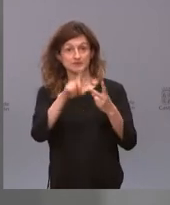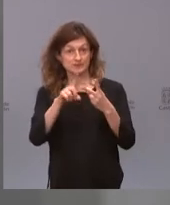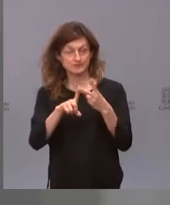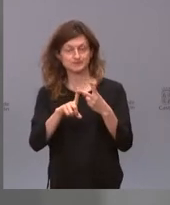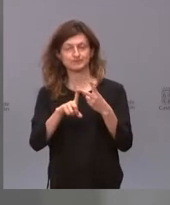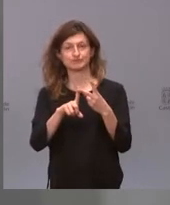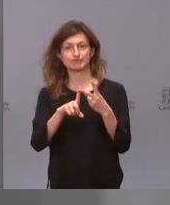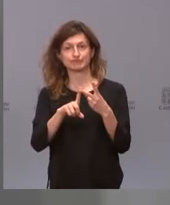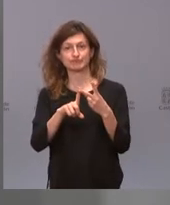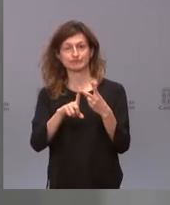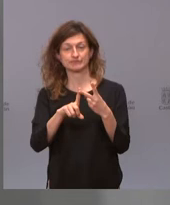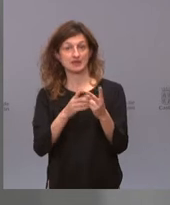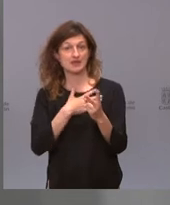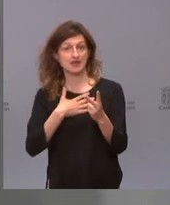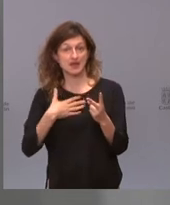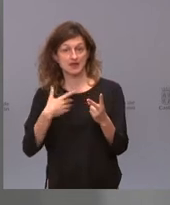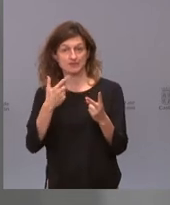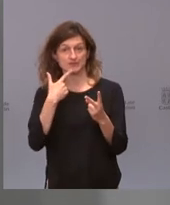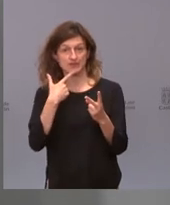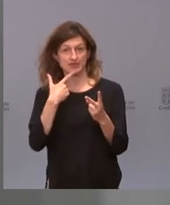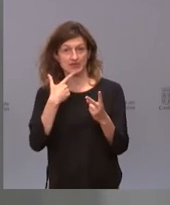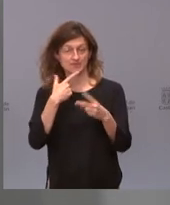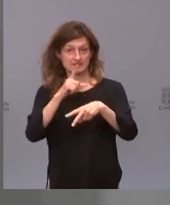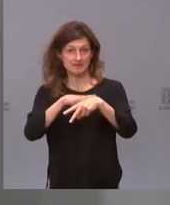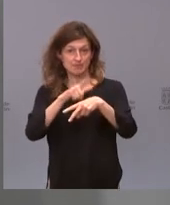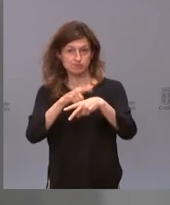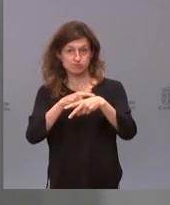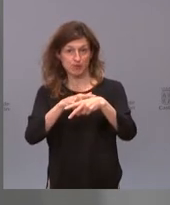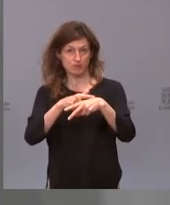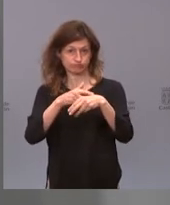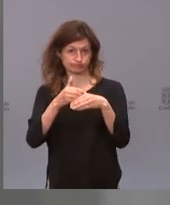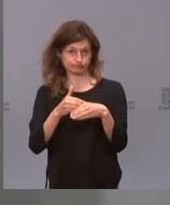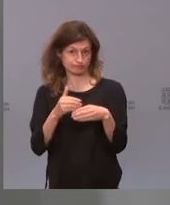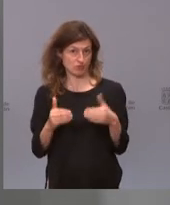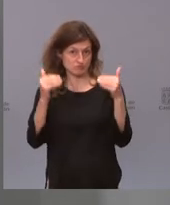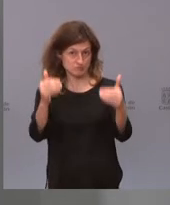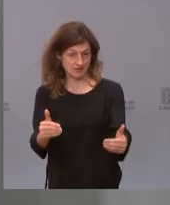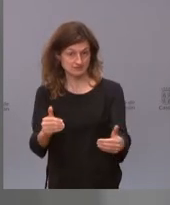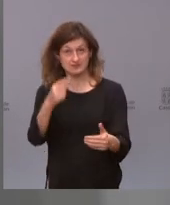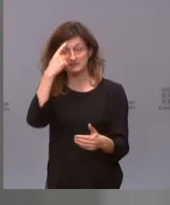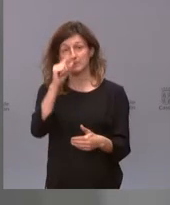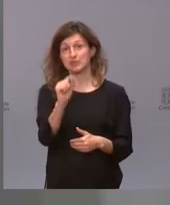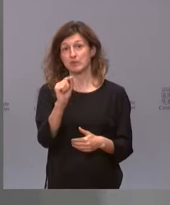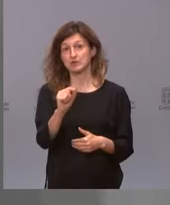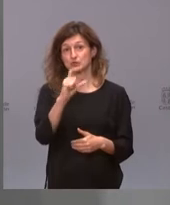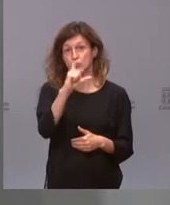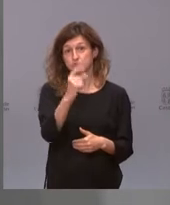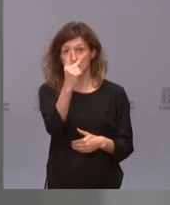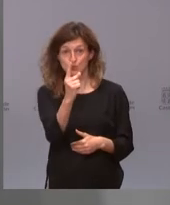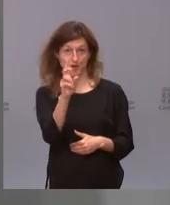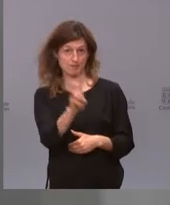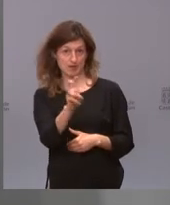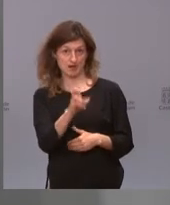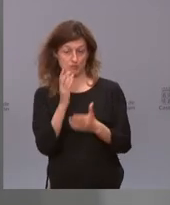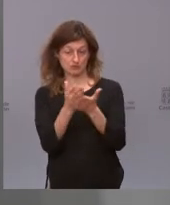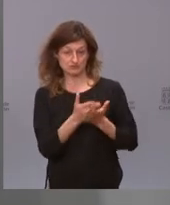es alargar el espacio porque se está viendo que la inmunidad con una primera dosis es suficiente y en los estudios que se están